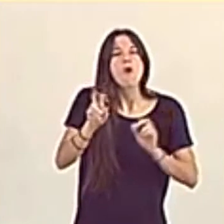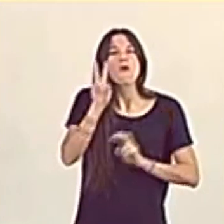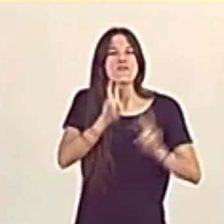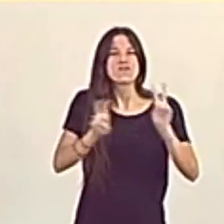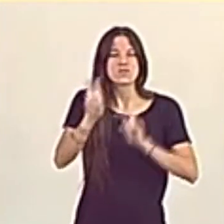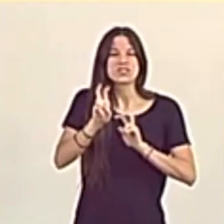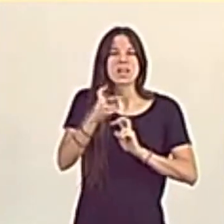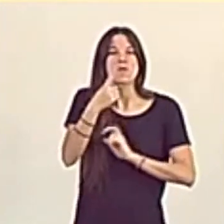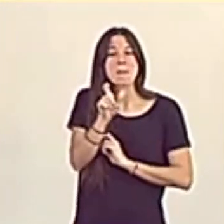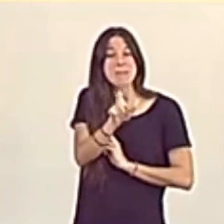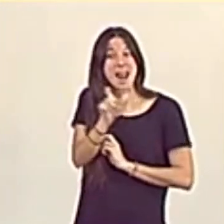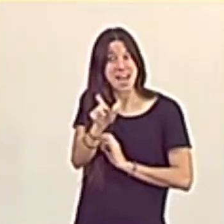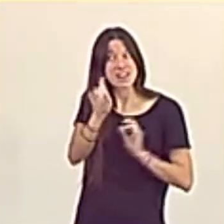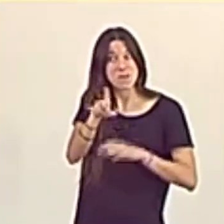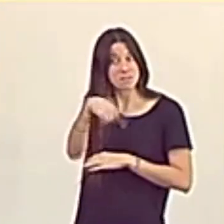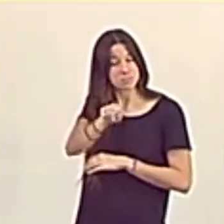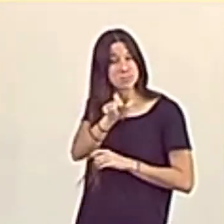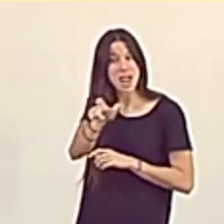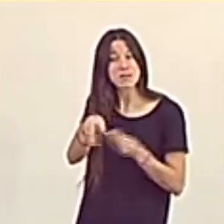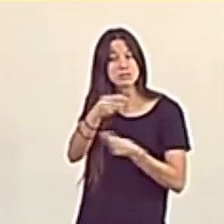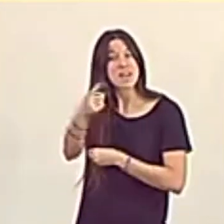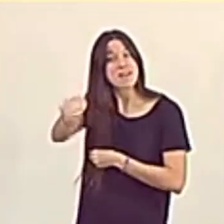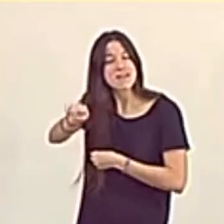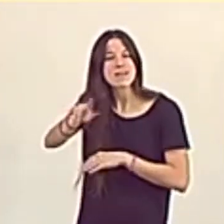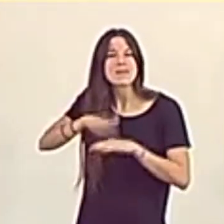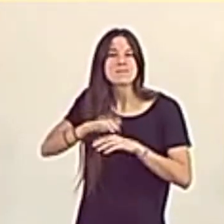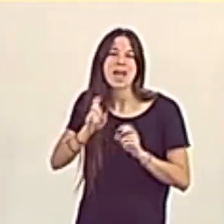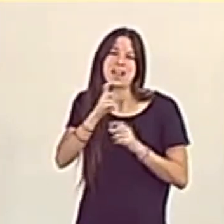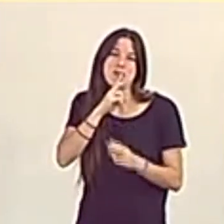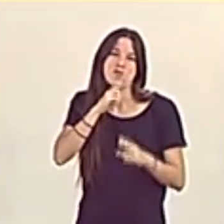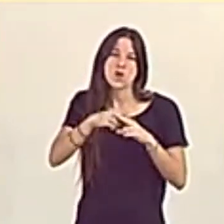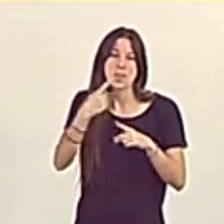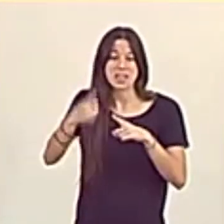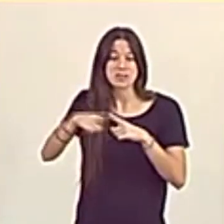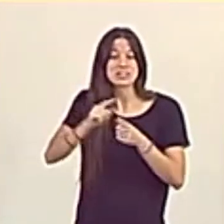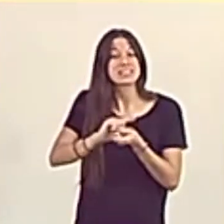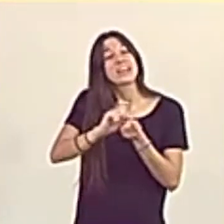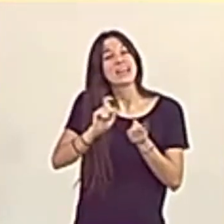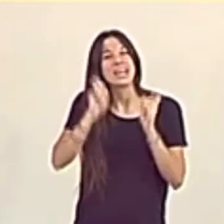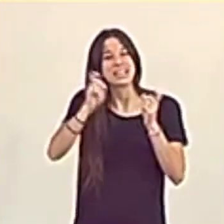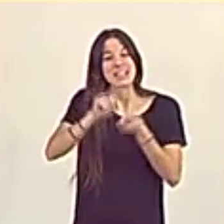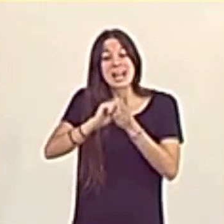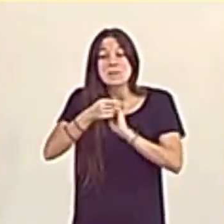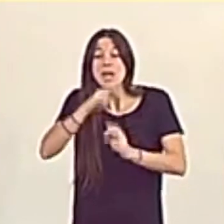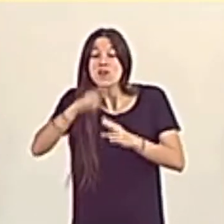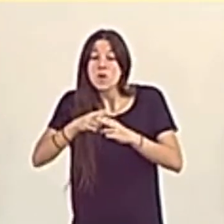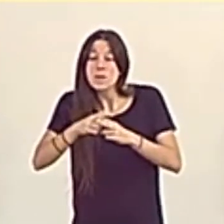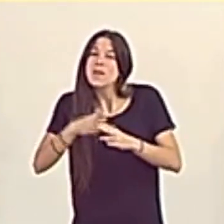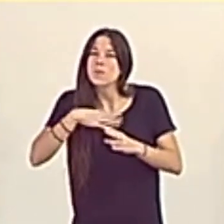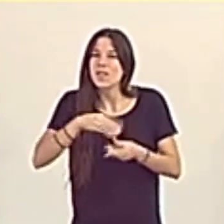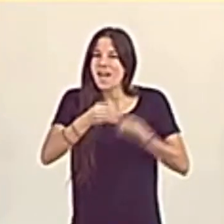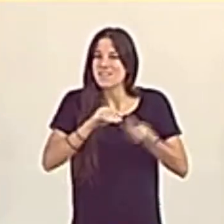de las suyas, para cambiarle nombre a las cosas y así no llamar a las cosas por su nombre.